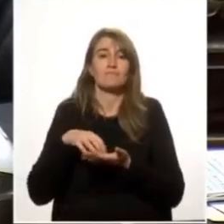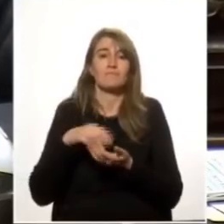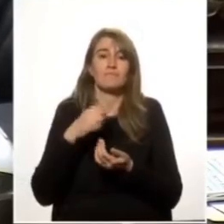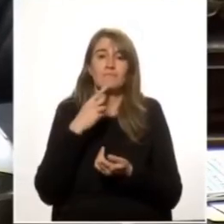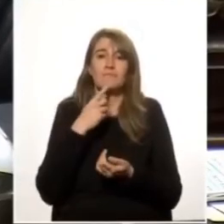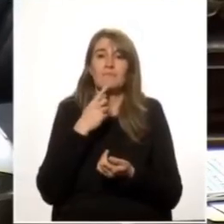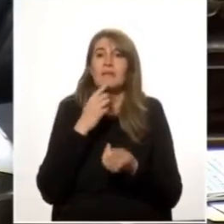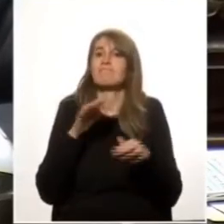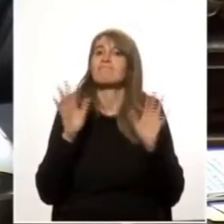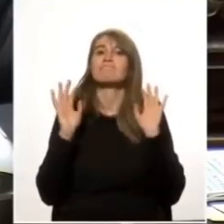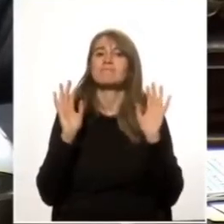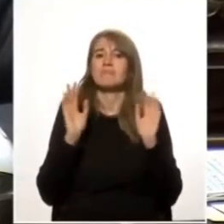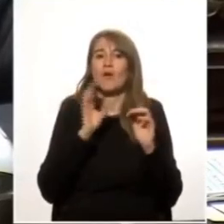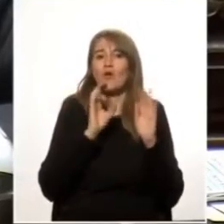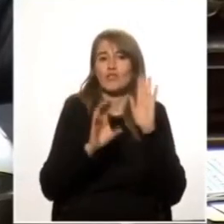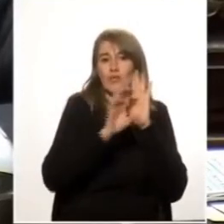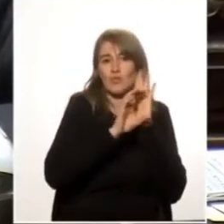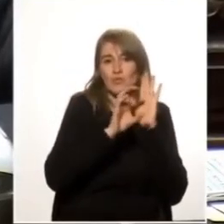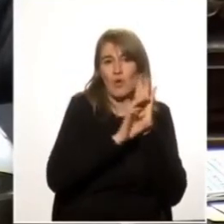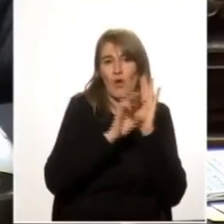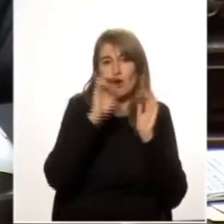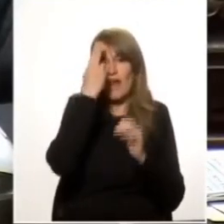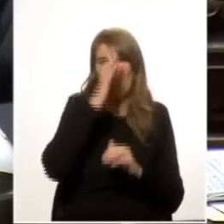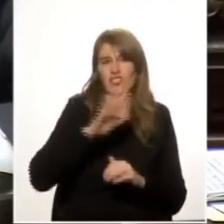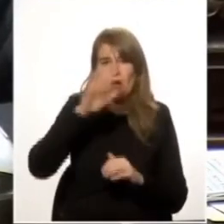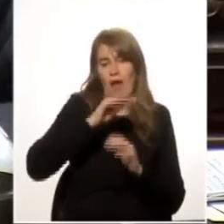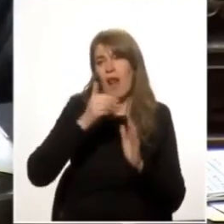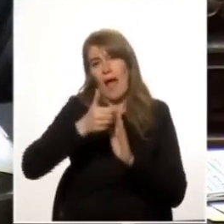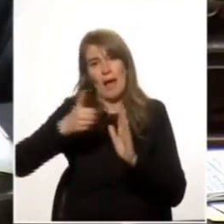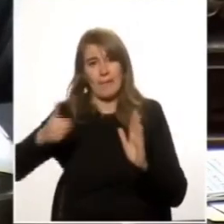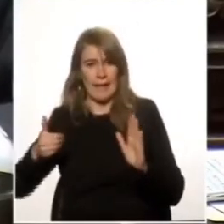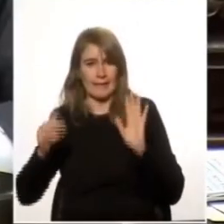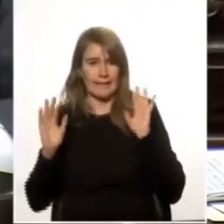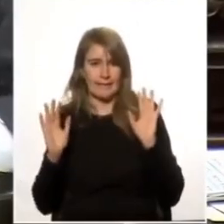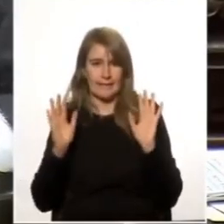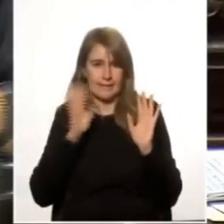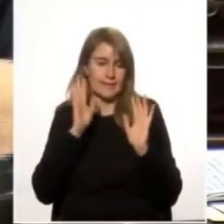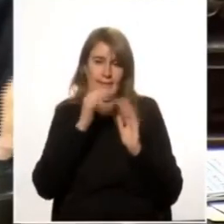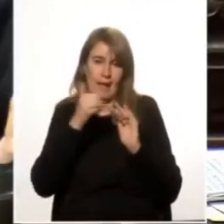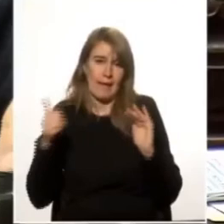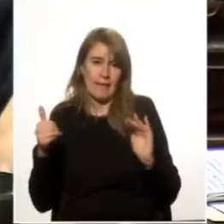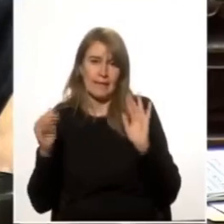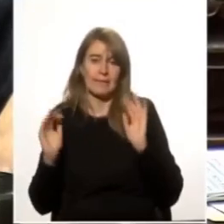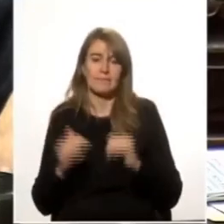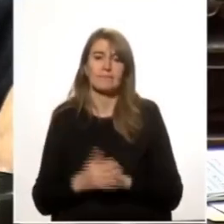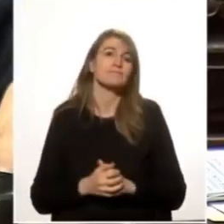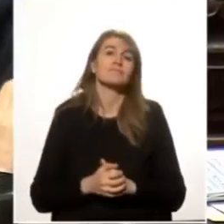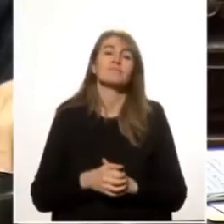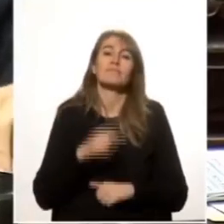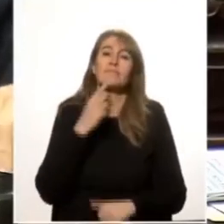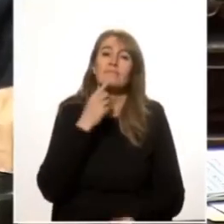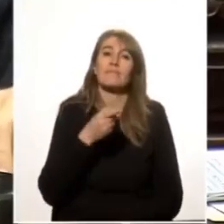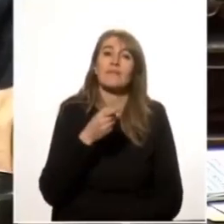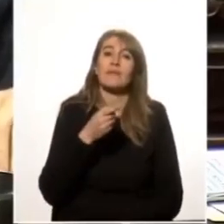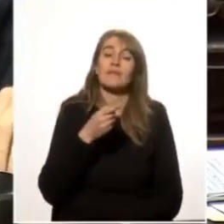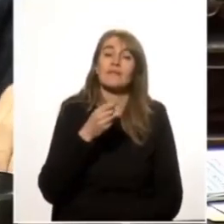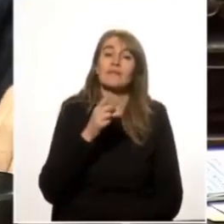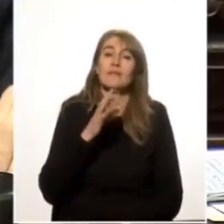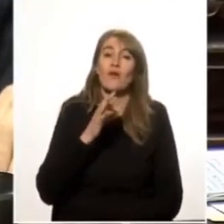ajeno a la constitución nacional totalmente ajeno a la constitución nacional